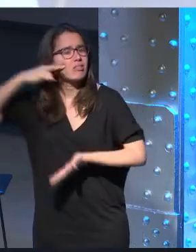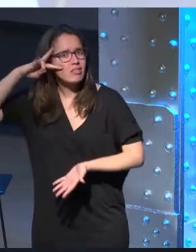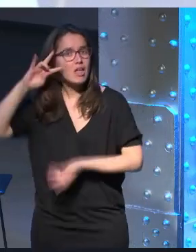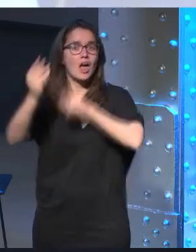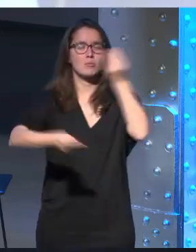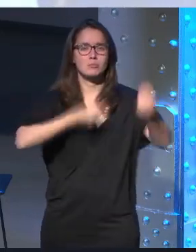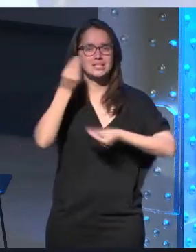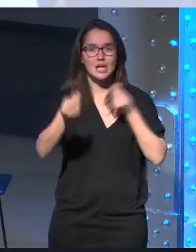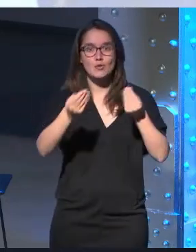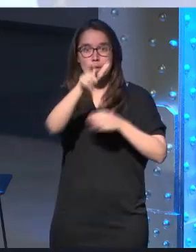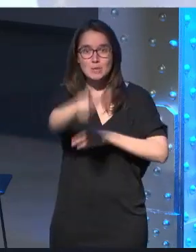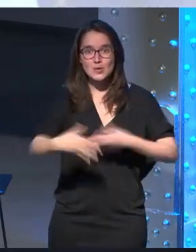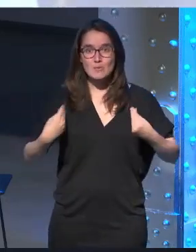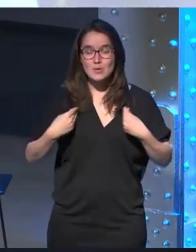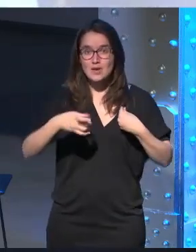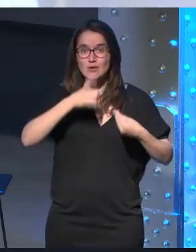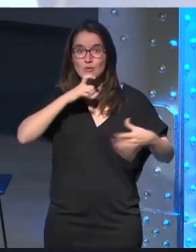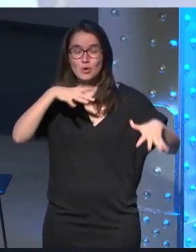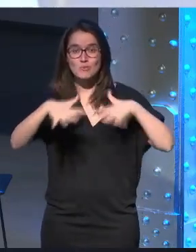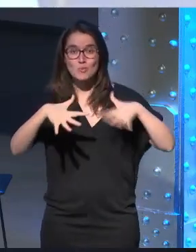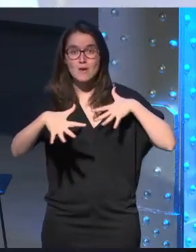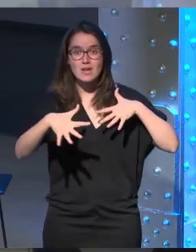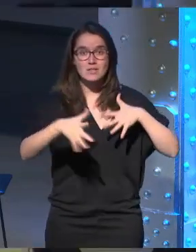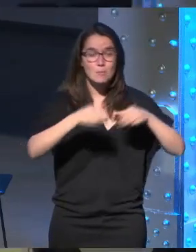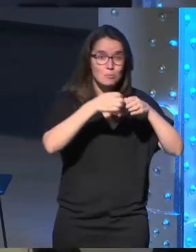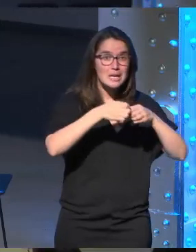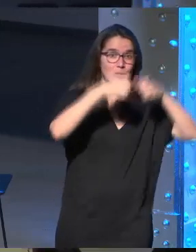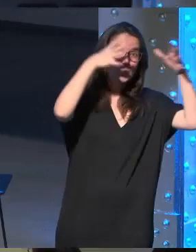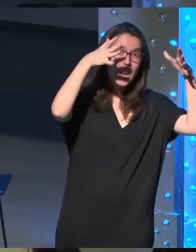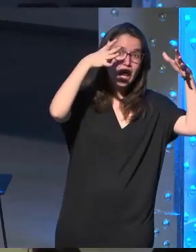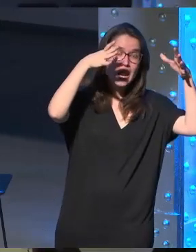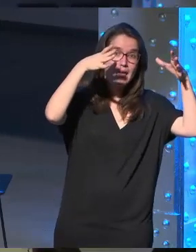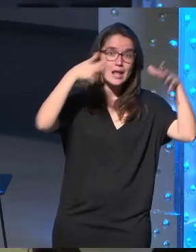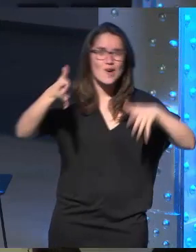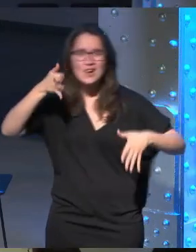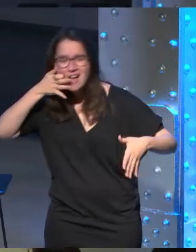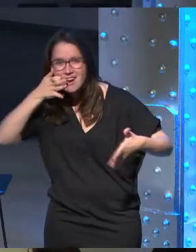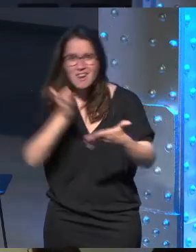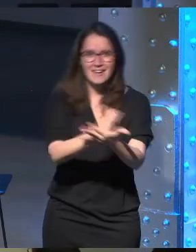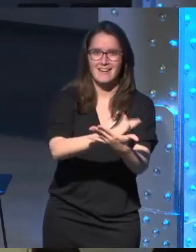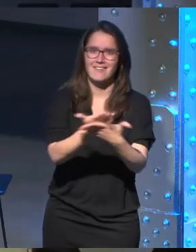pensar cómo vive una persona que se mueve a caballo entre lo virtual y lo real